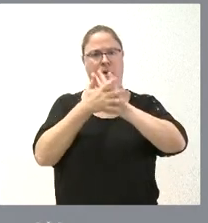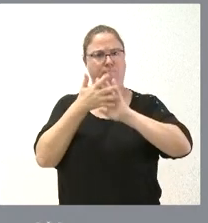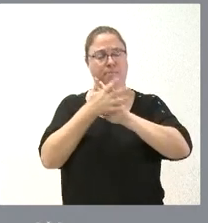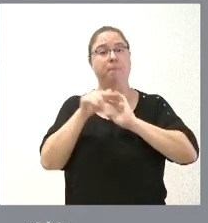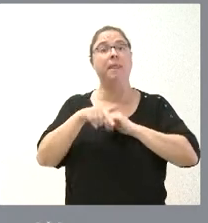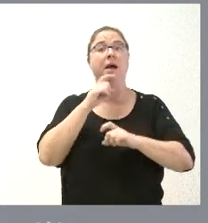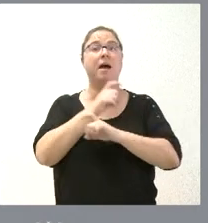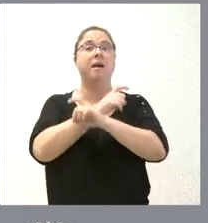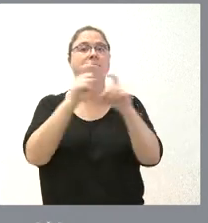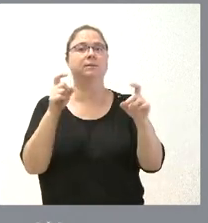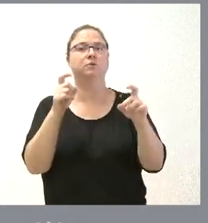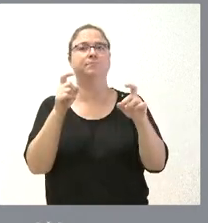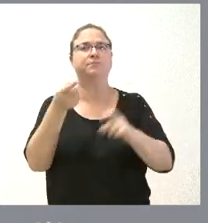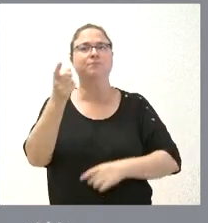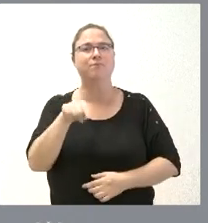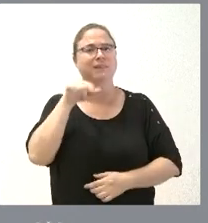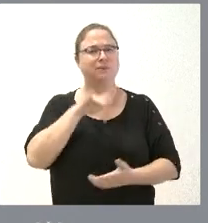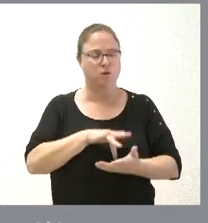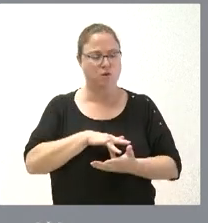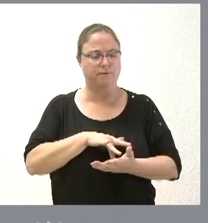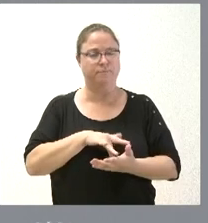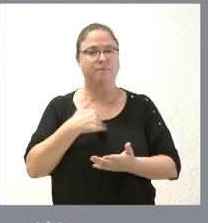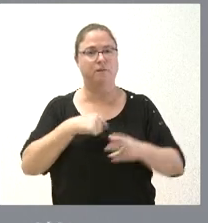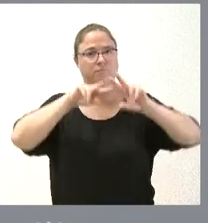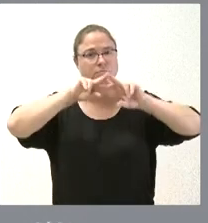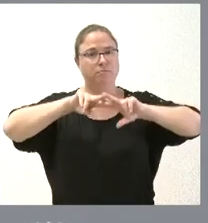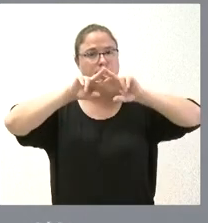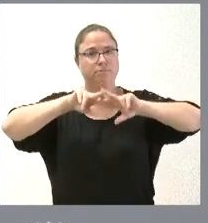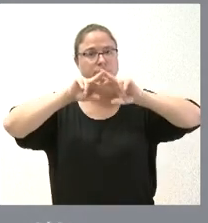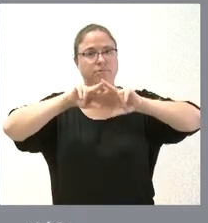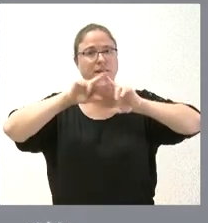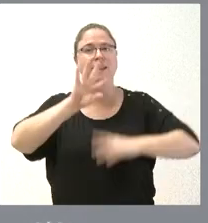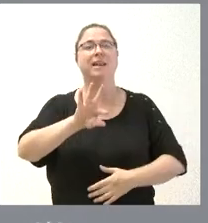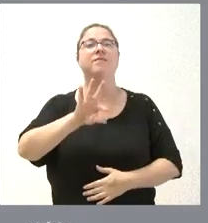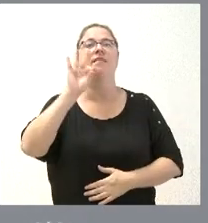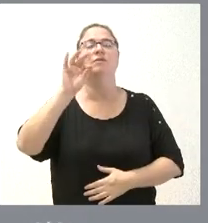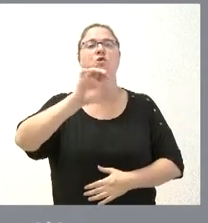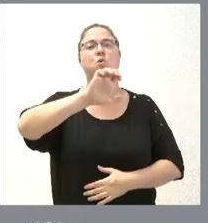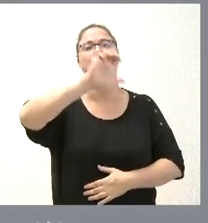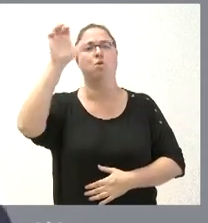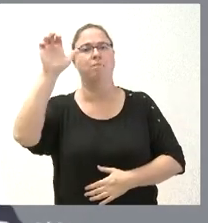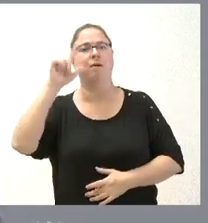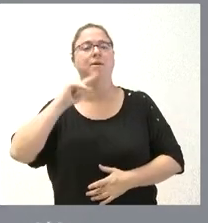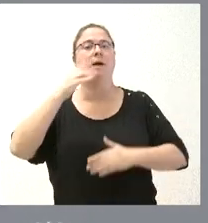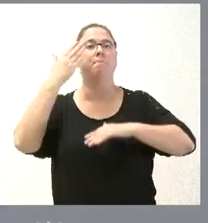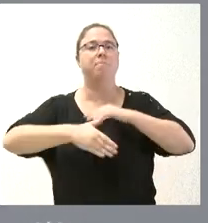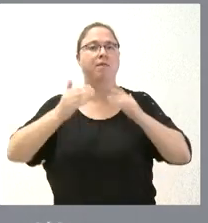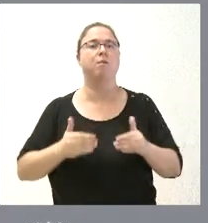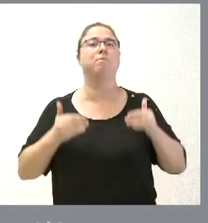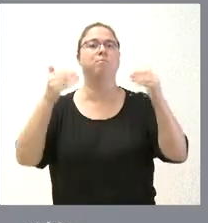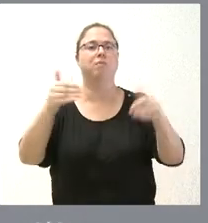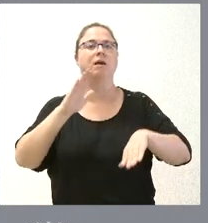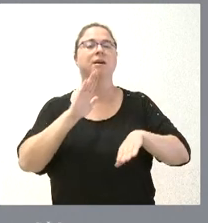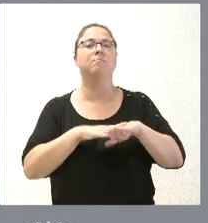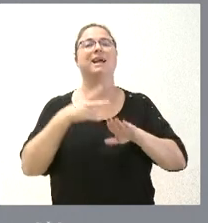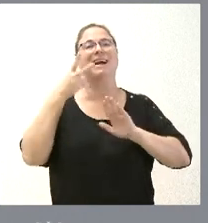informo también que hemos analizado la decisión de la Unión Europea en torno a ampliar el plazo para la aplicación